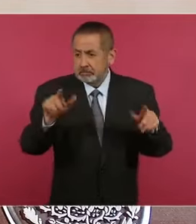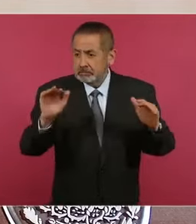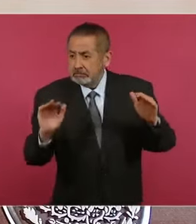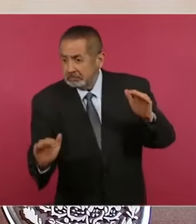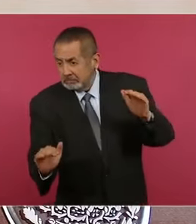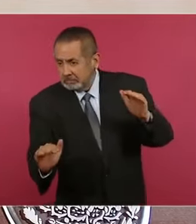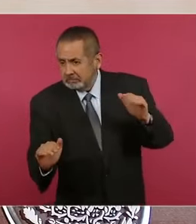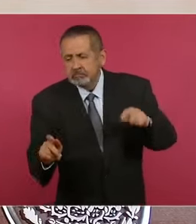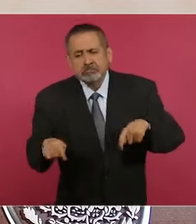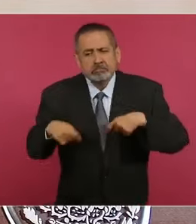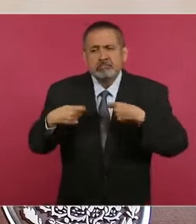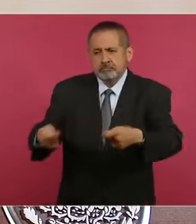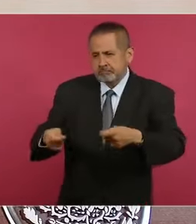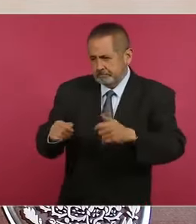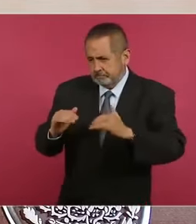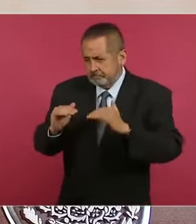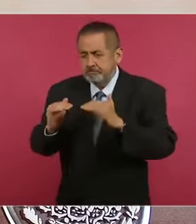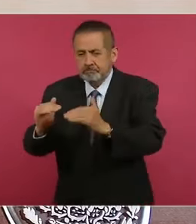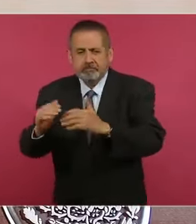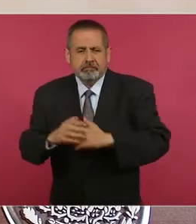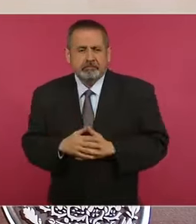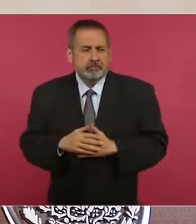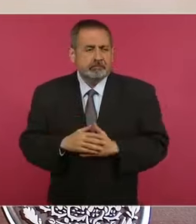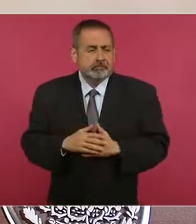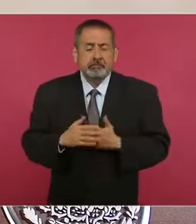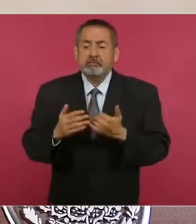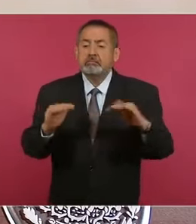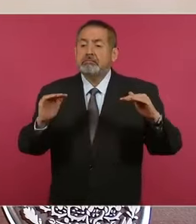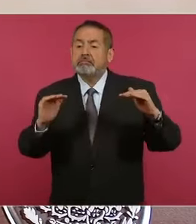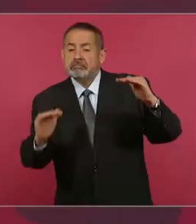entre desiguales.